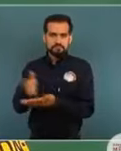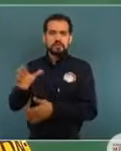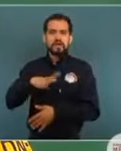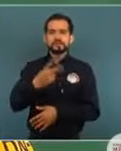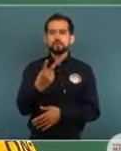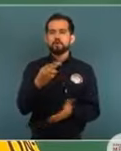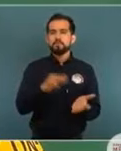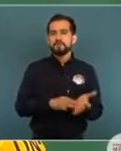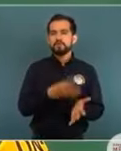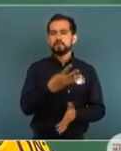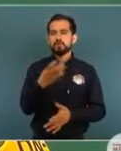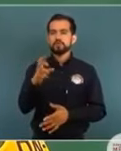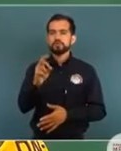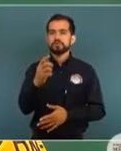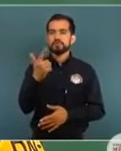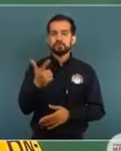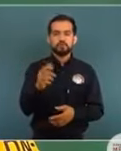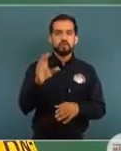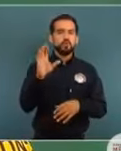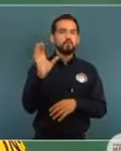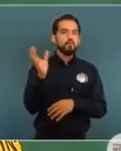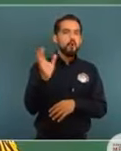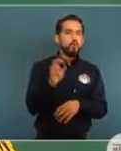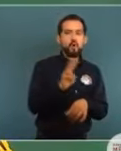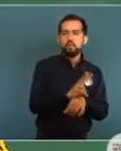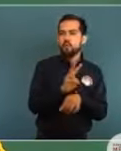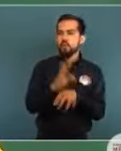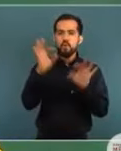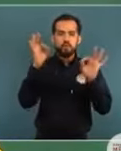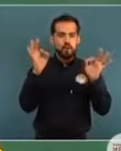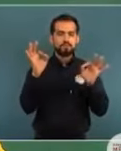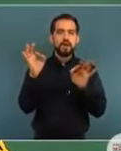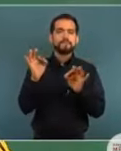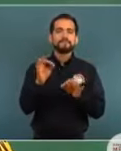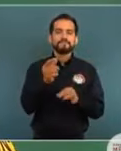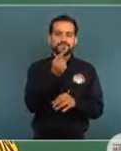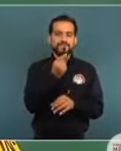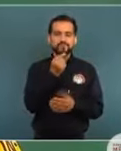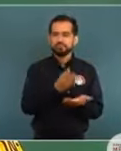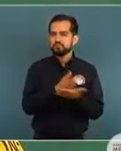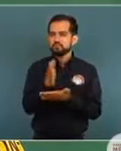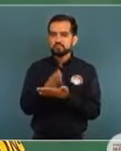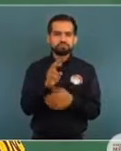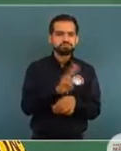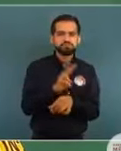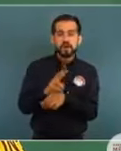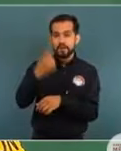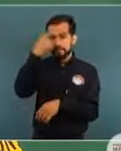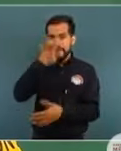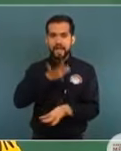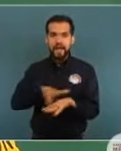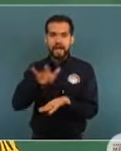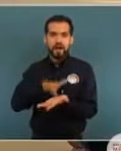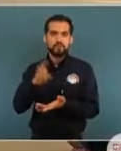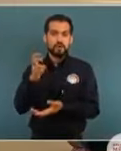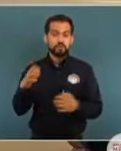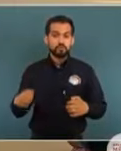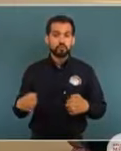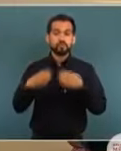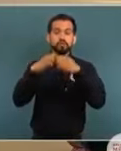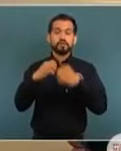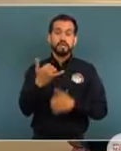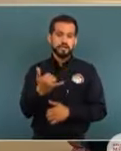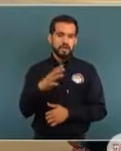realizado 2.437 patrullajes de diferente ámbito en lo que es el apoyo a la